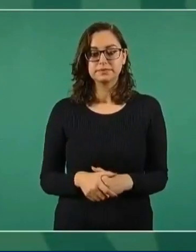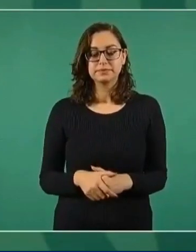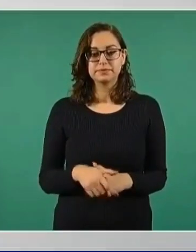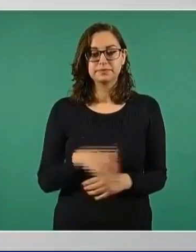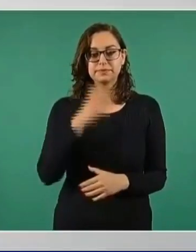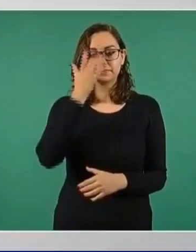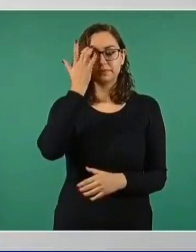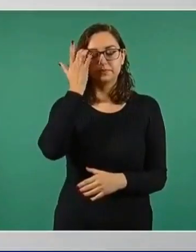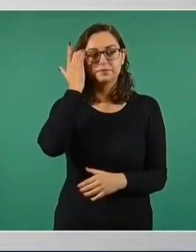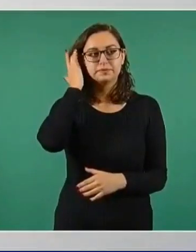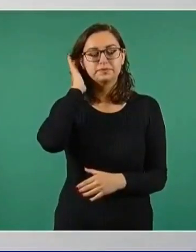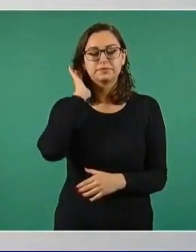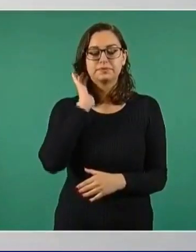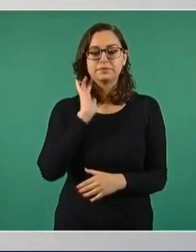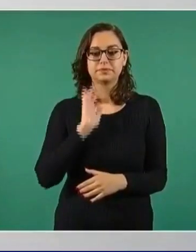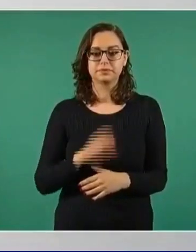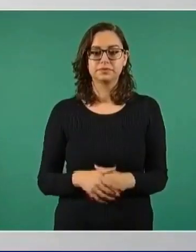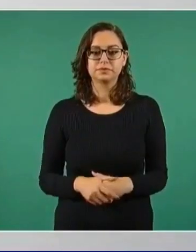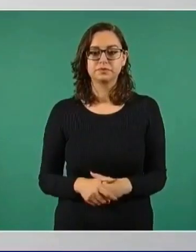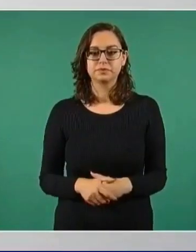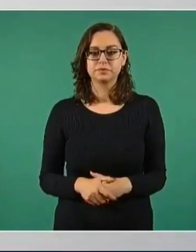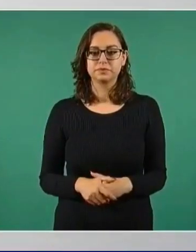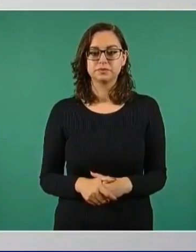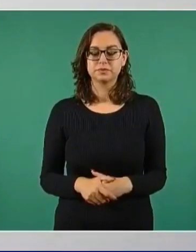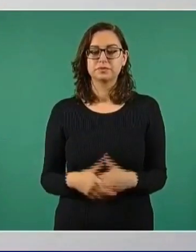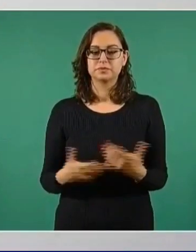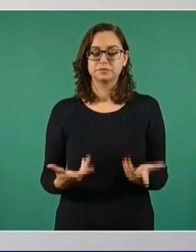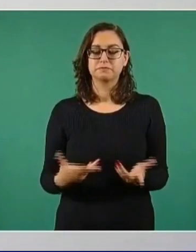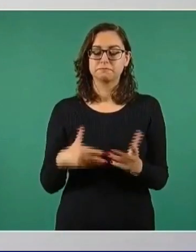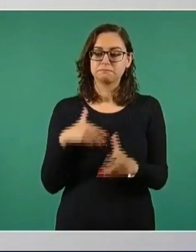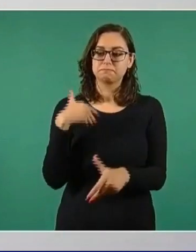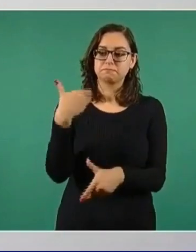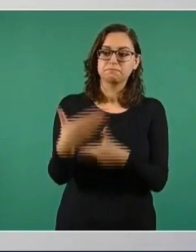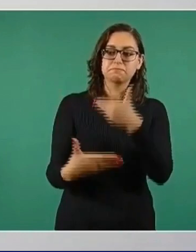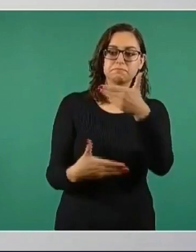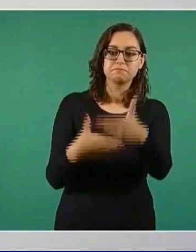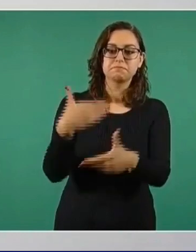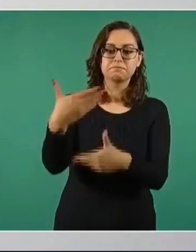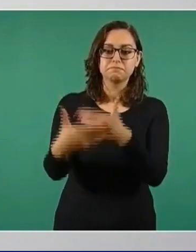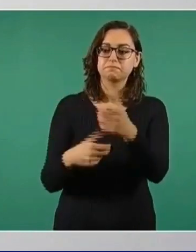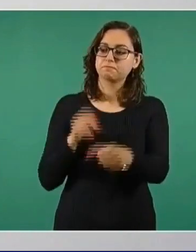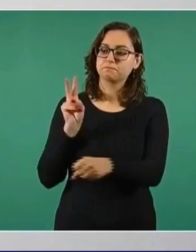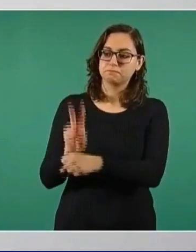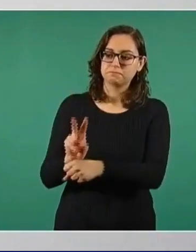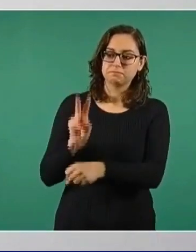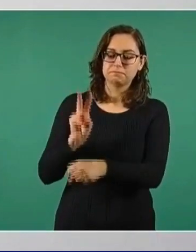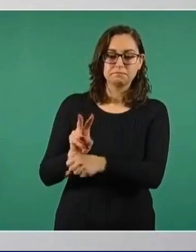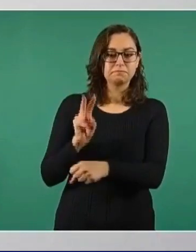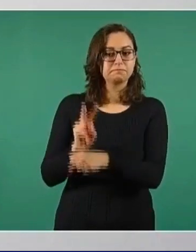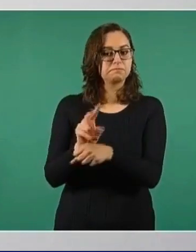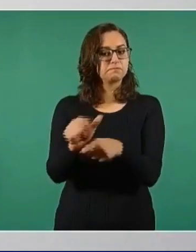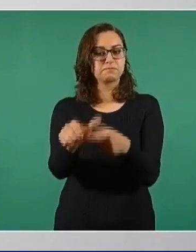Vamos a seguir pendientes porque se